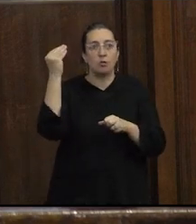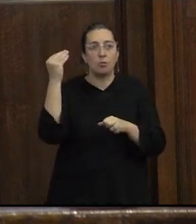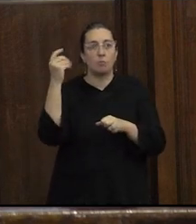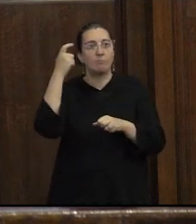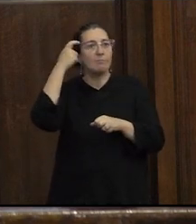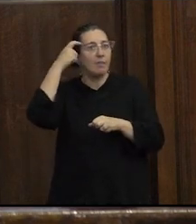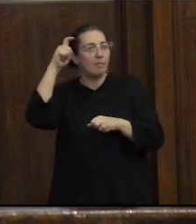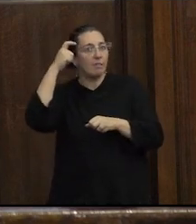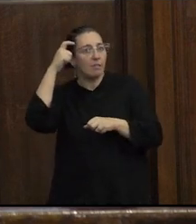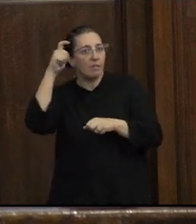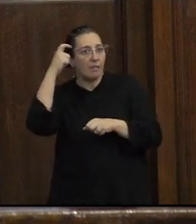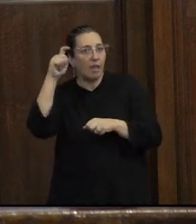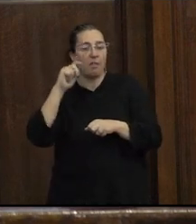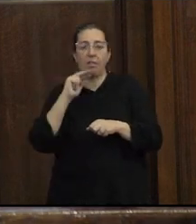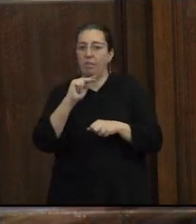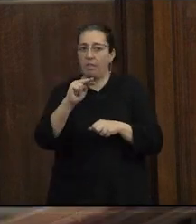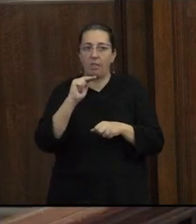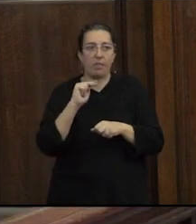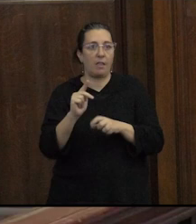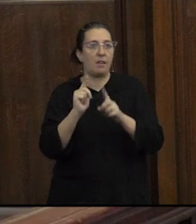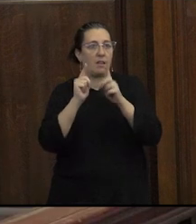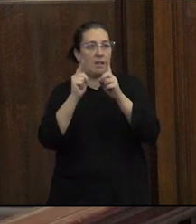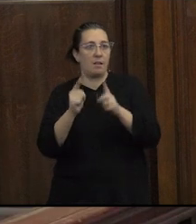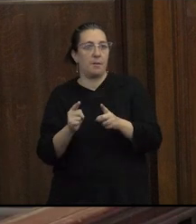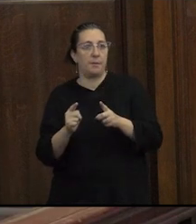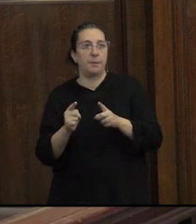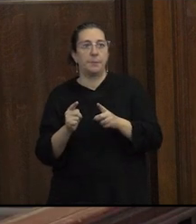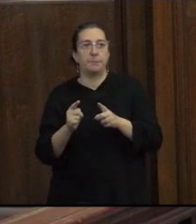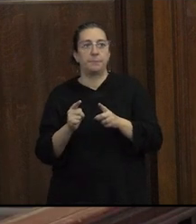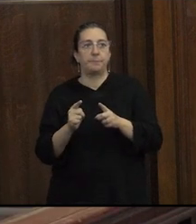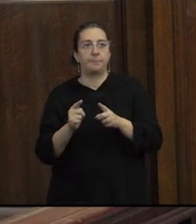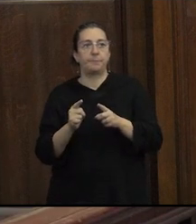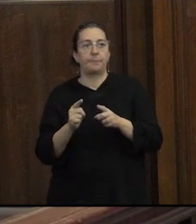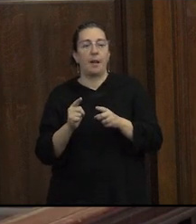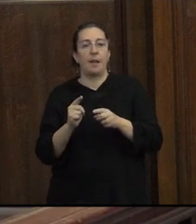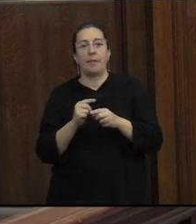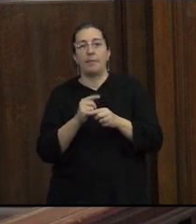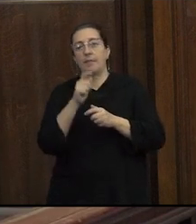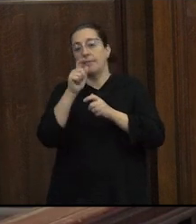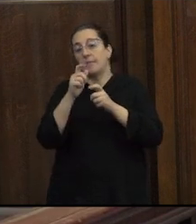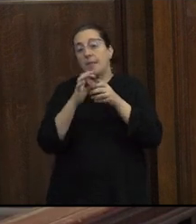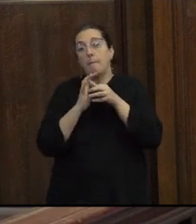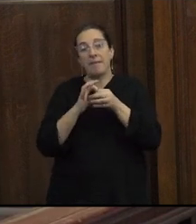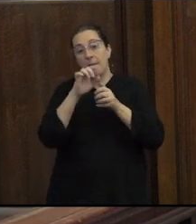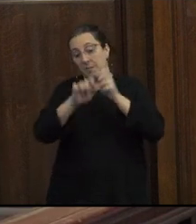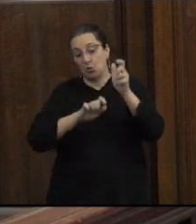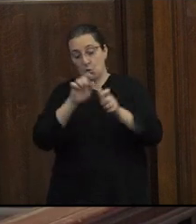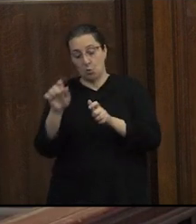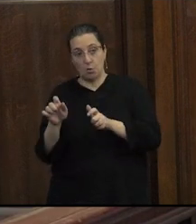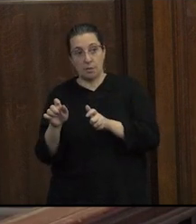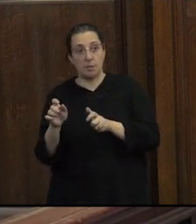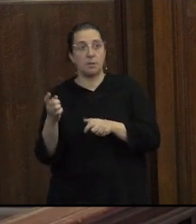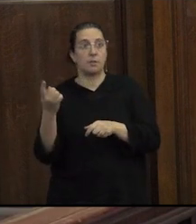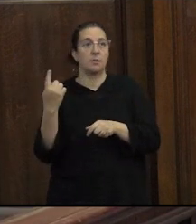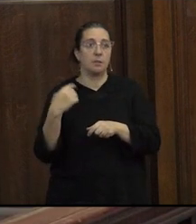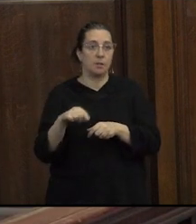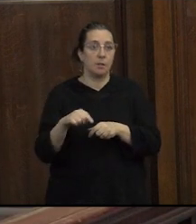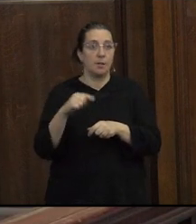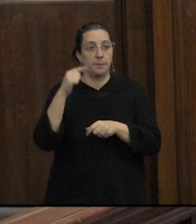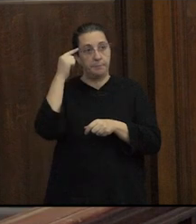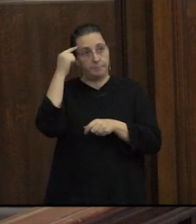preexistentes y según recursos subjetivos por lo tanto yo pienso en tendencias